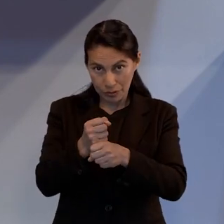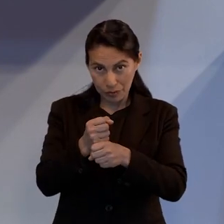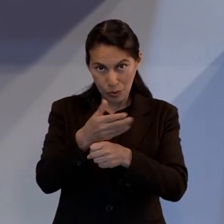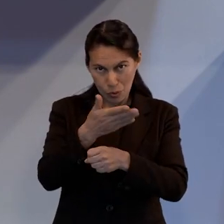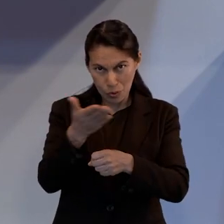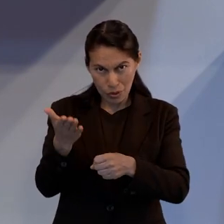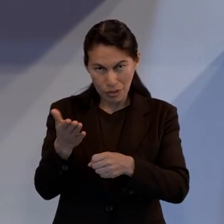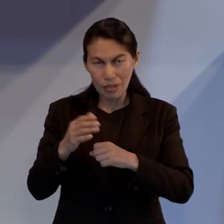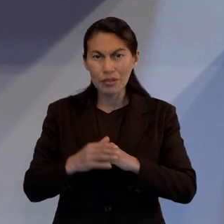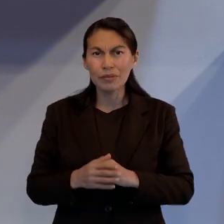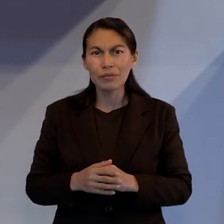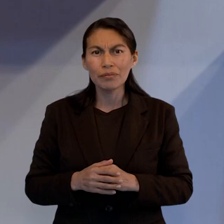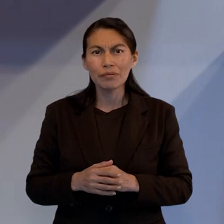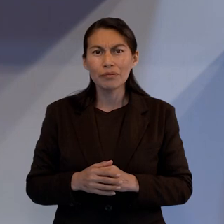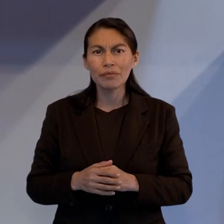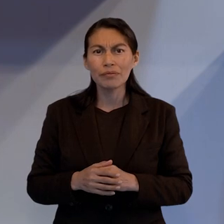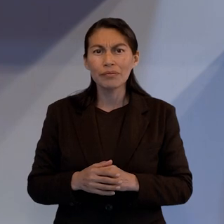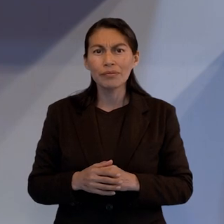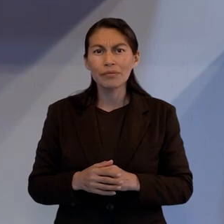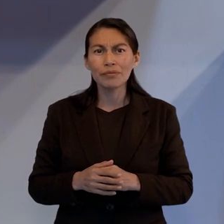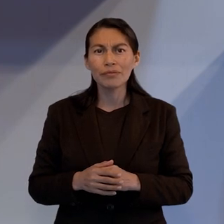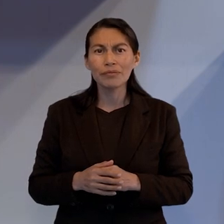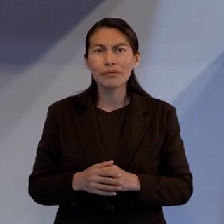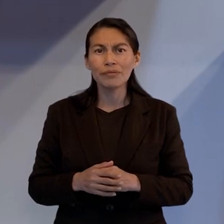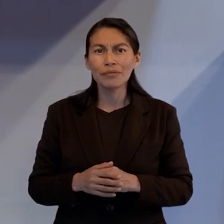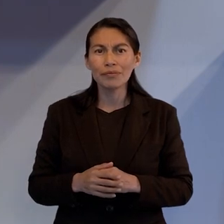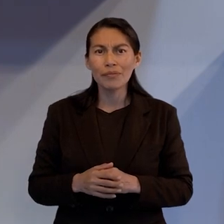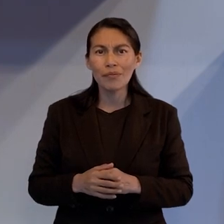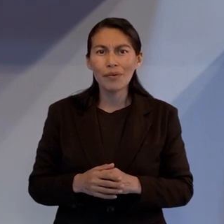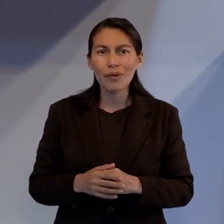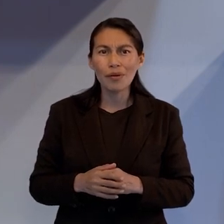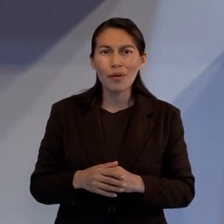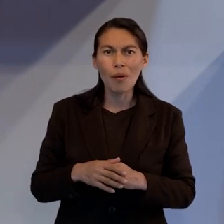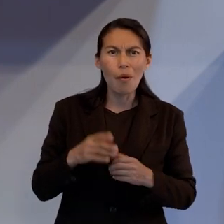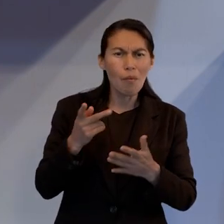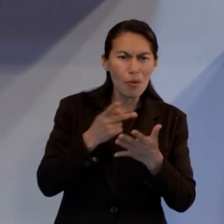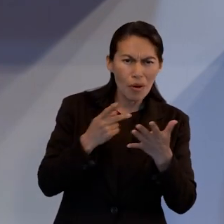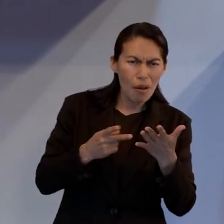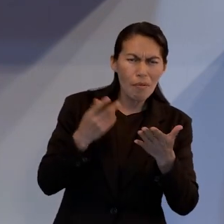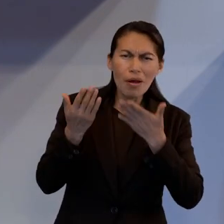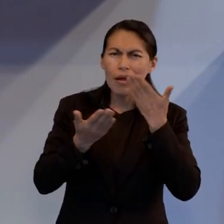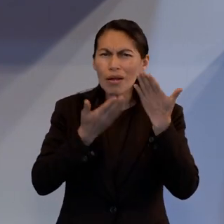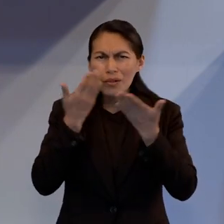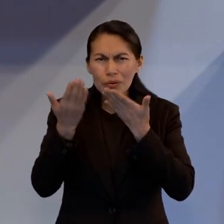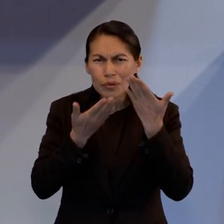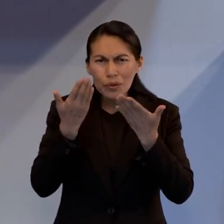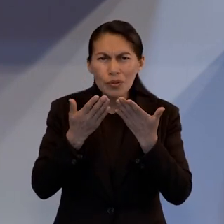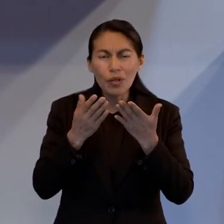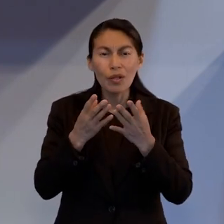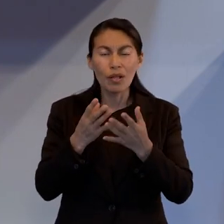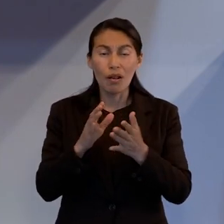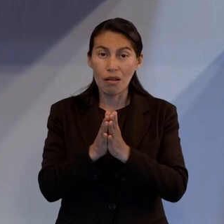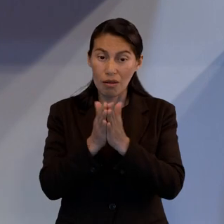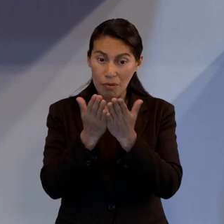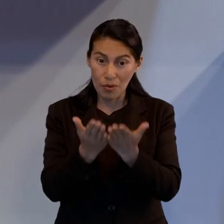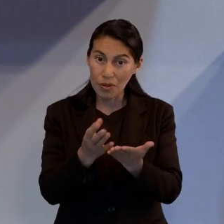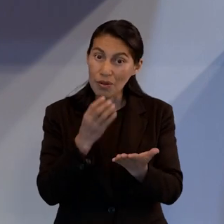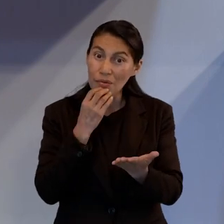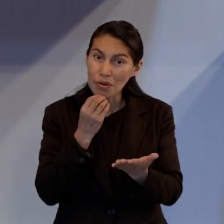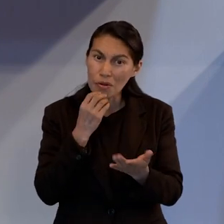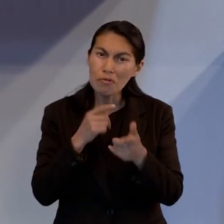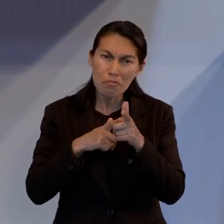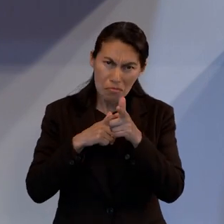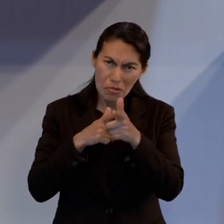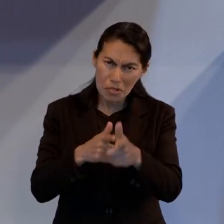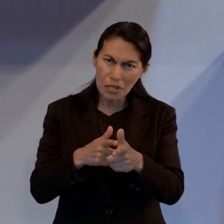que nos sigan acompañando y disfrutando de este maravilloso estudio del libro de Hebreos.